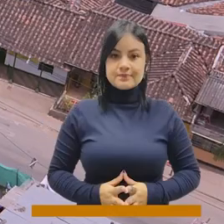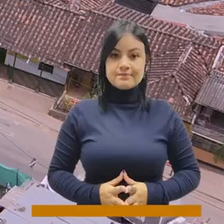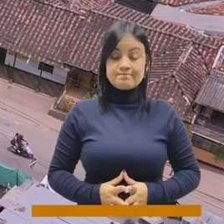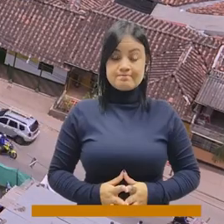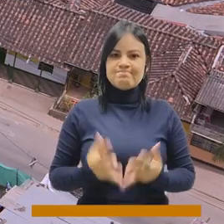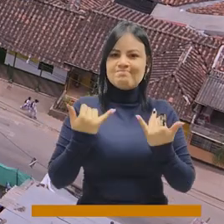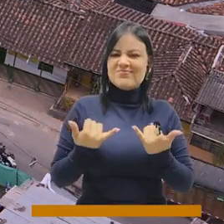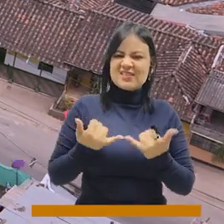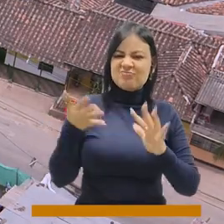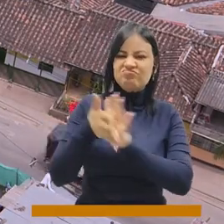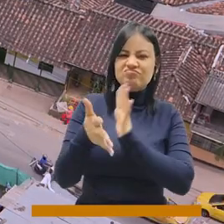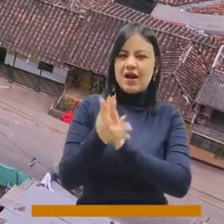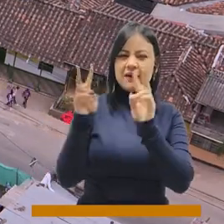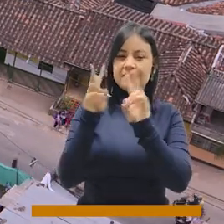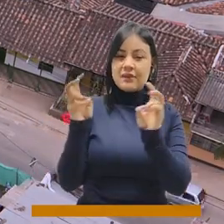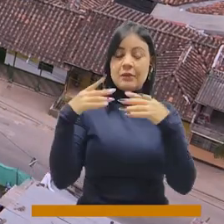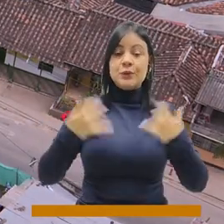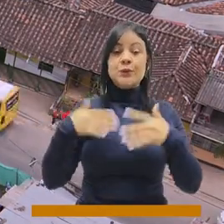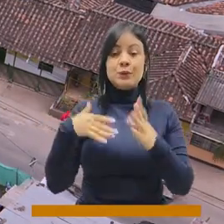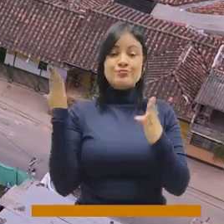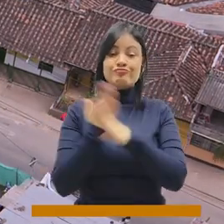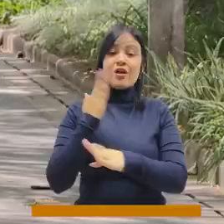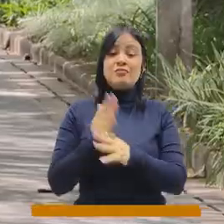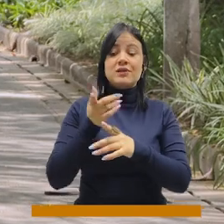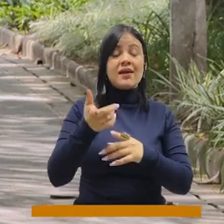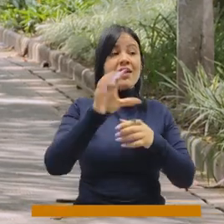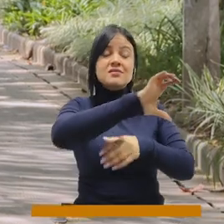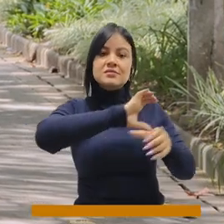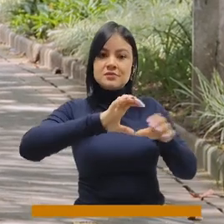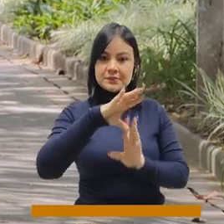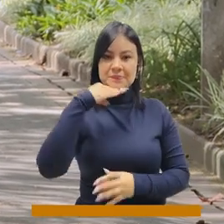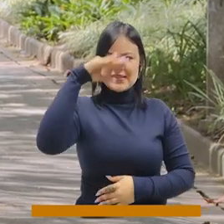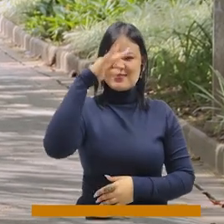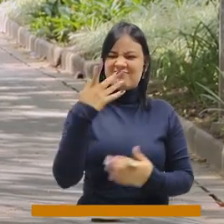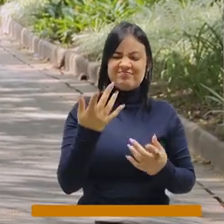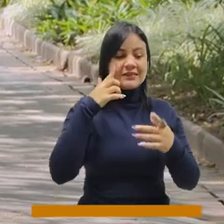¿Qué problemática de la ciudad de Medellín?